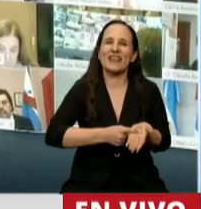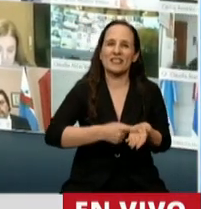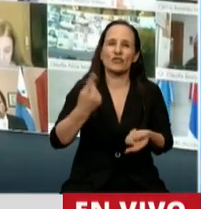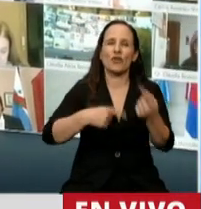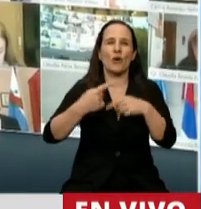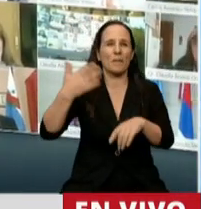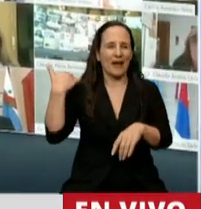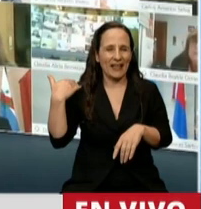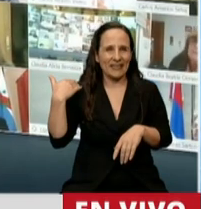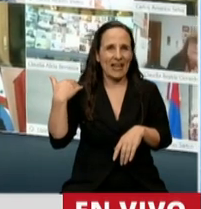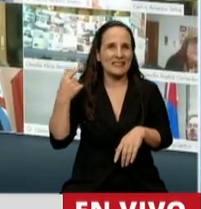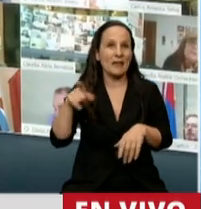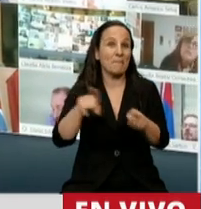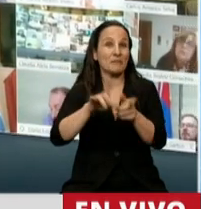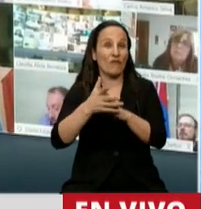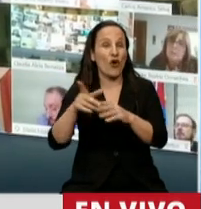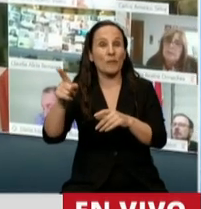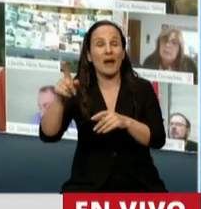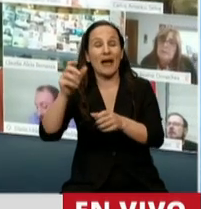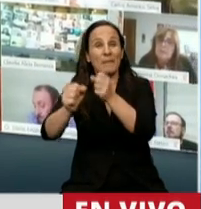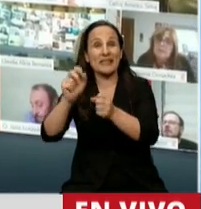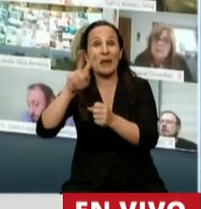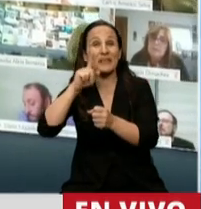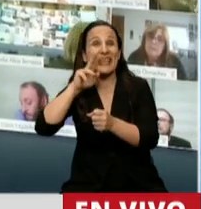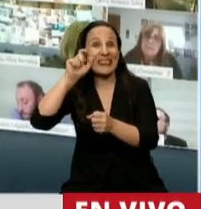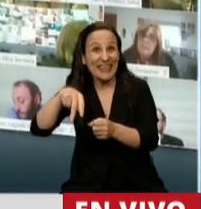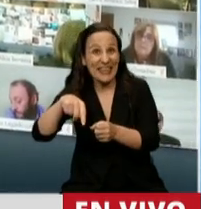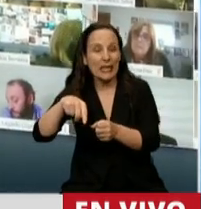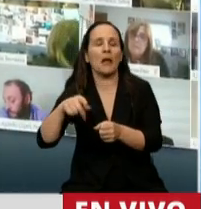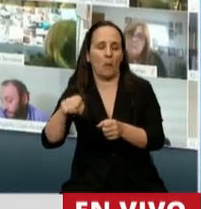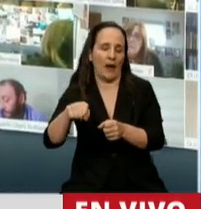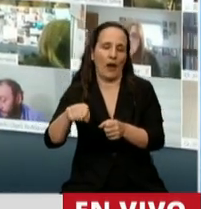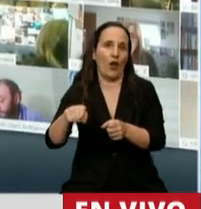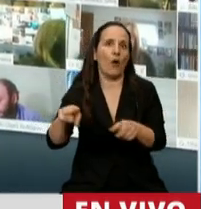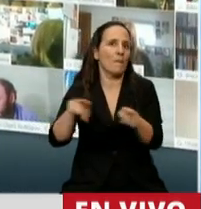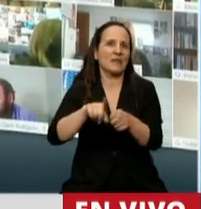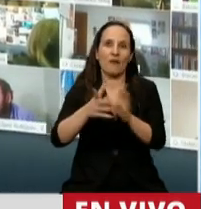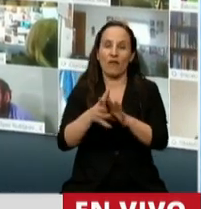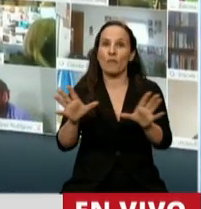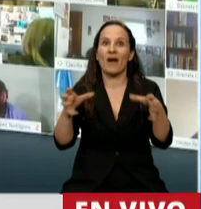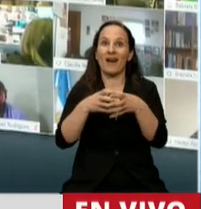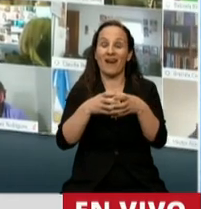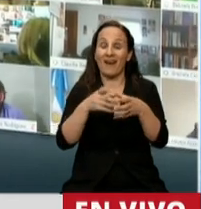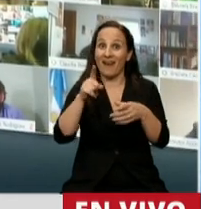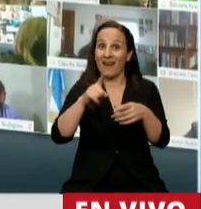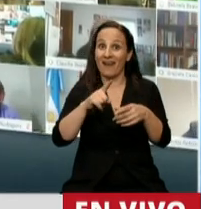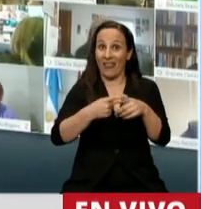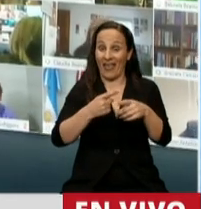bajando la justicia como Vicentín, esperemos que se pueda lograr del bloque oficialista una